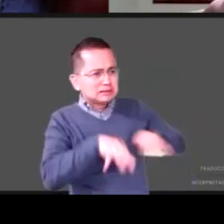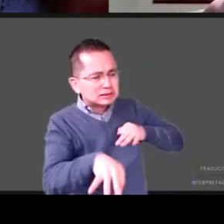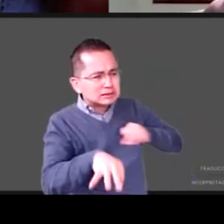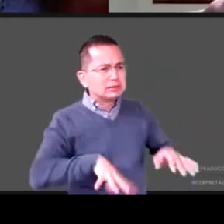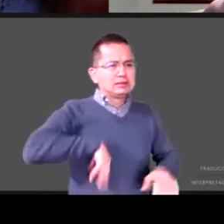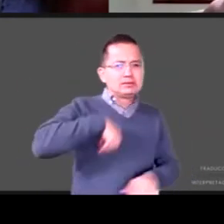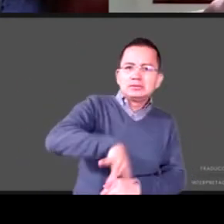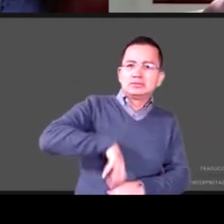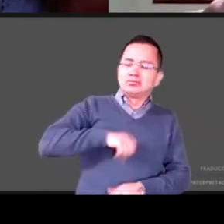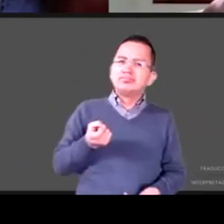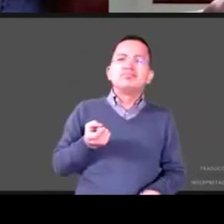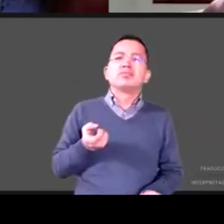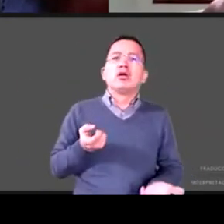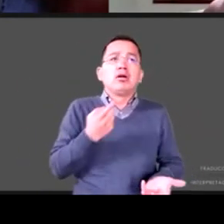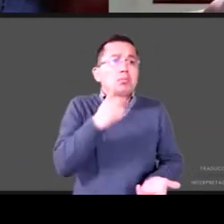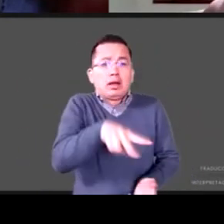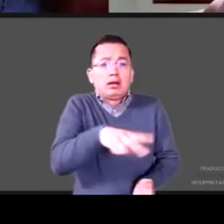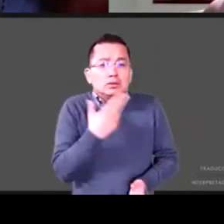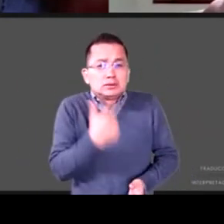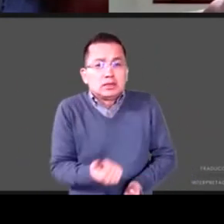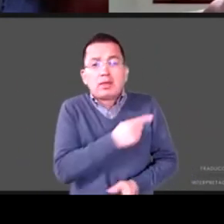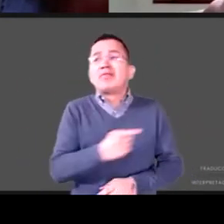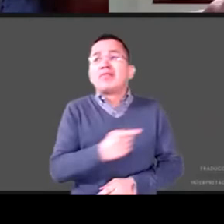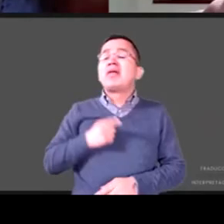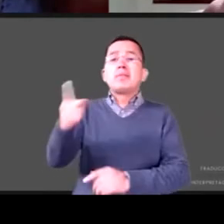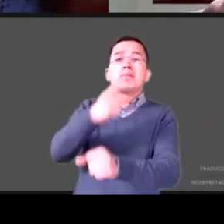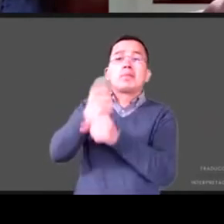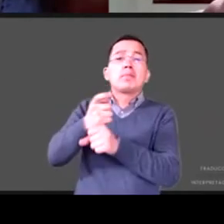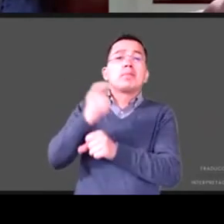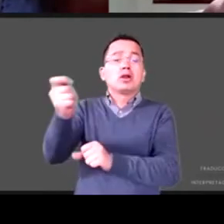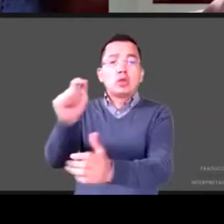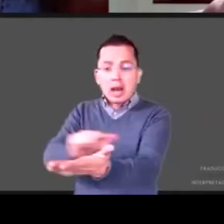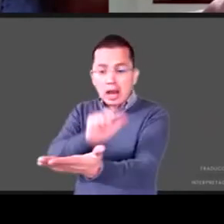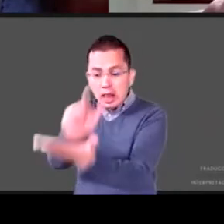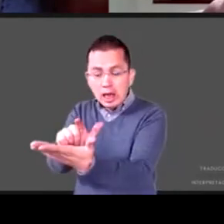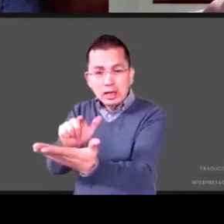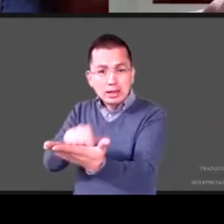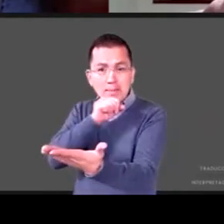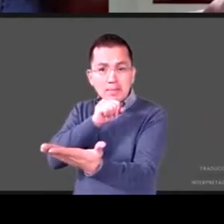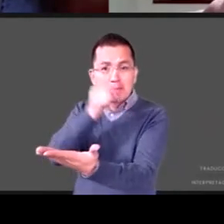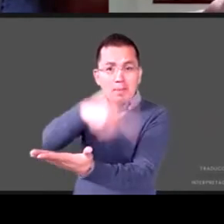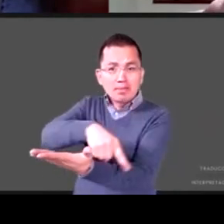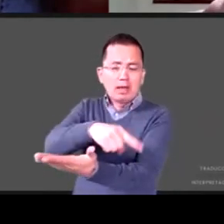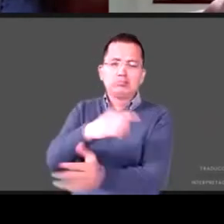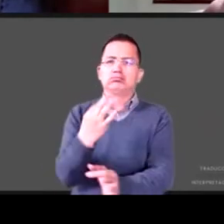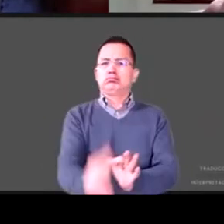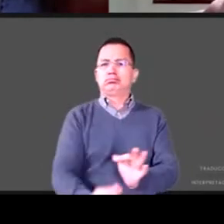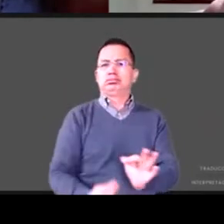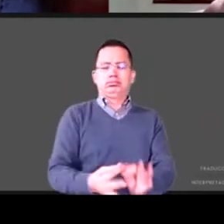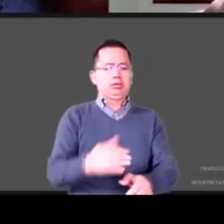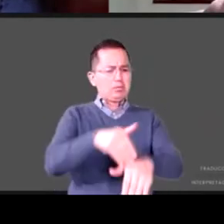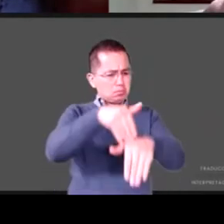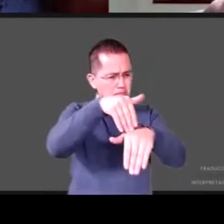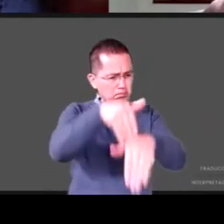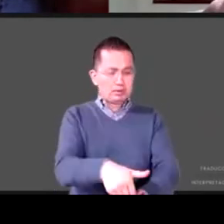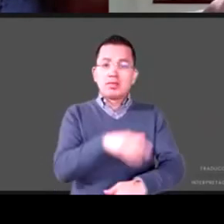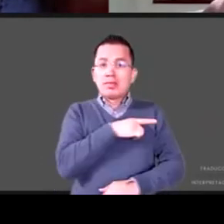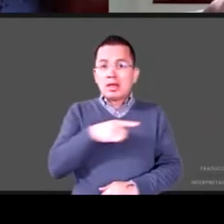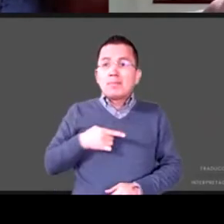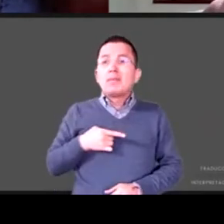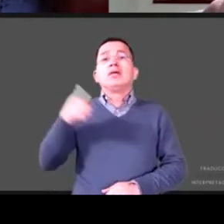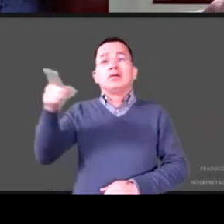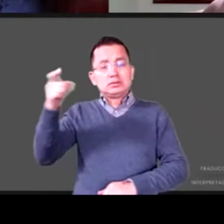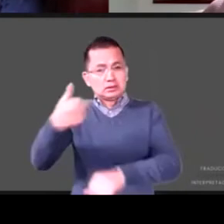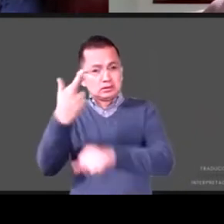la debilidad de la Secretaría del Trabajo de las instituciones responsables de esto y creo que no podemos dejarlos de mencionar con el